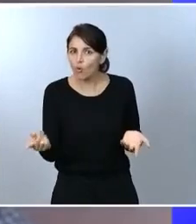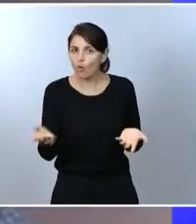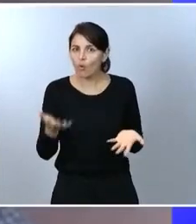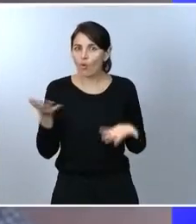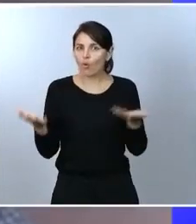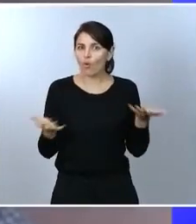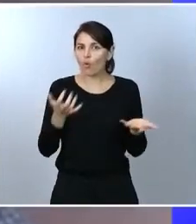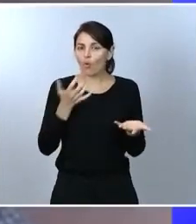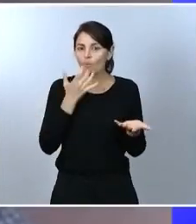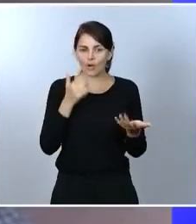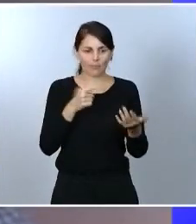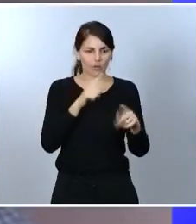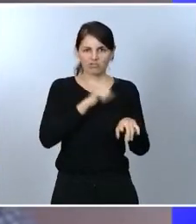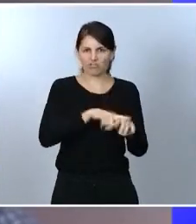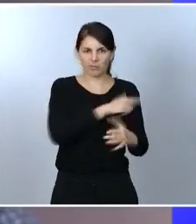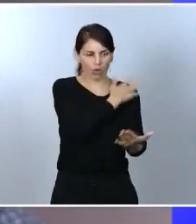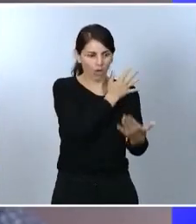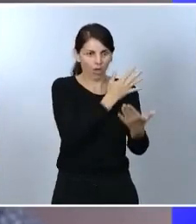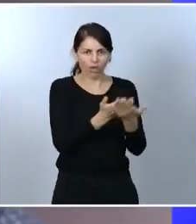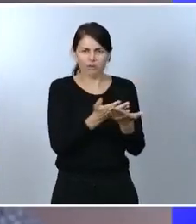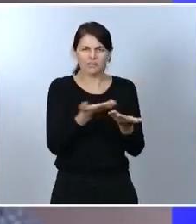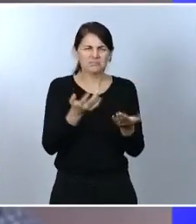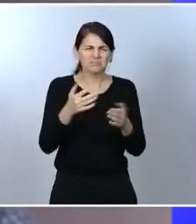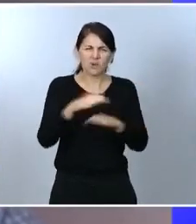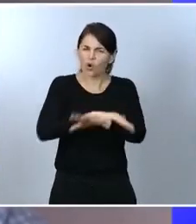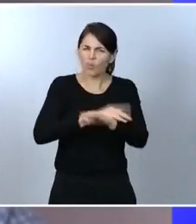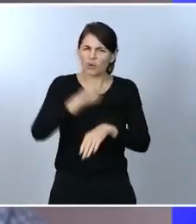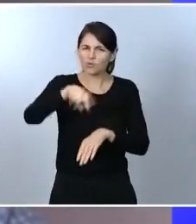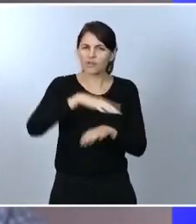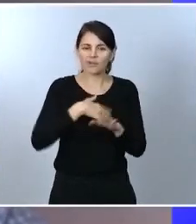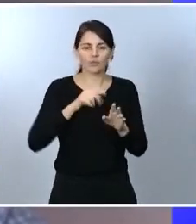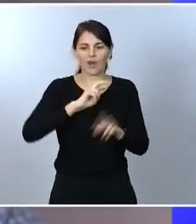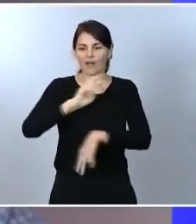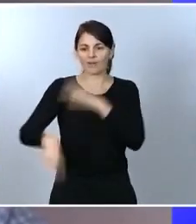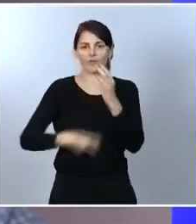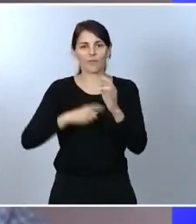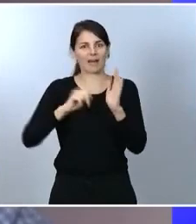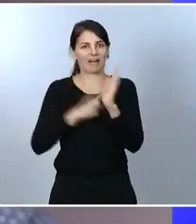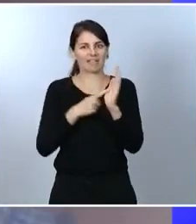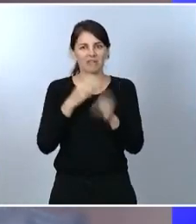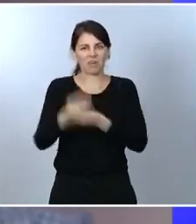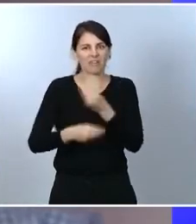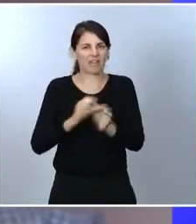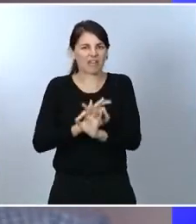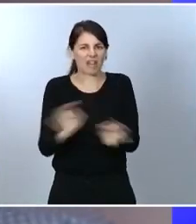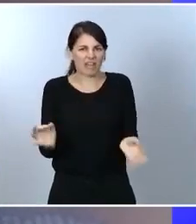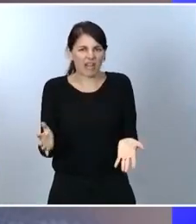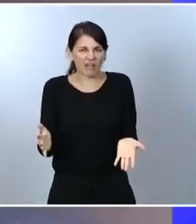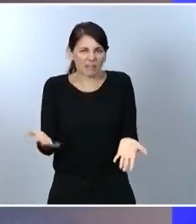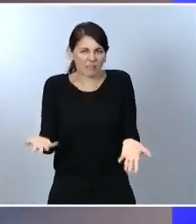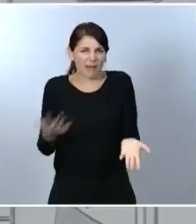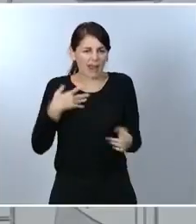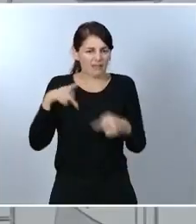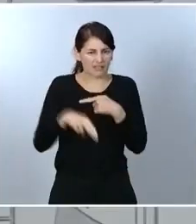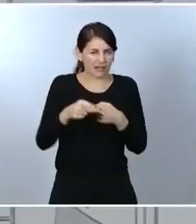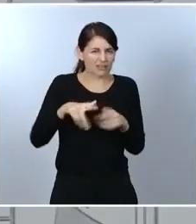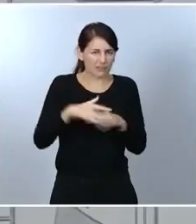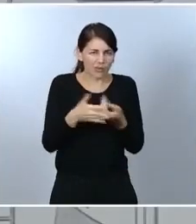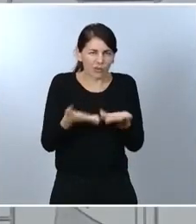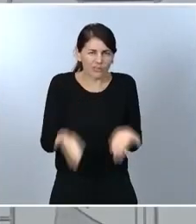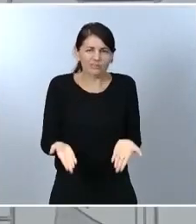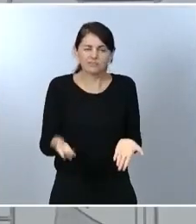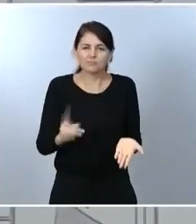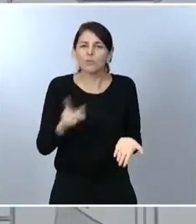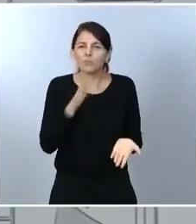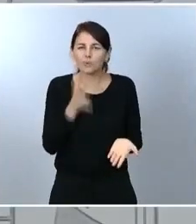este periodo que evitase tener que llegar a esta situación? Muchas gracias, presidente. Muchas gracias, Víctor, por sus